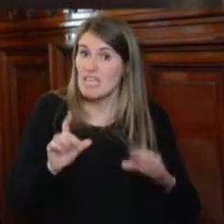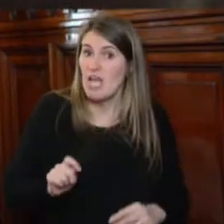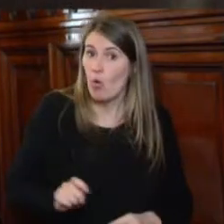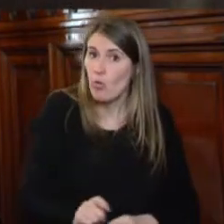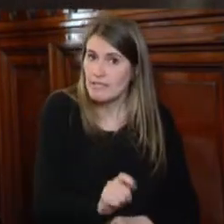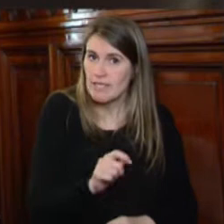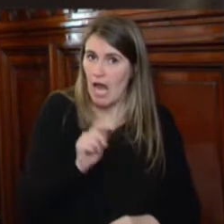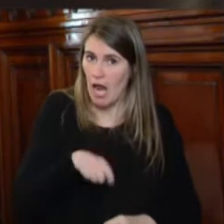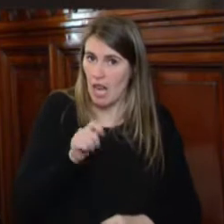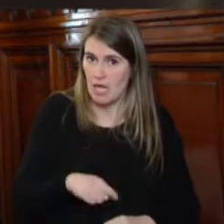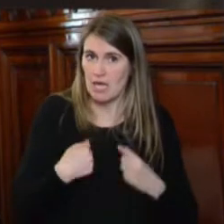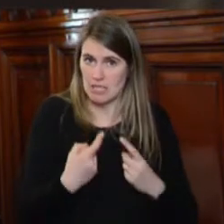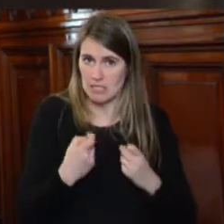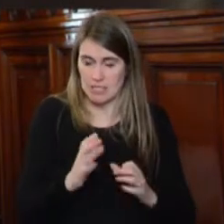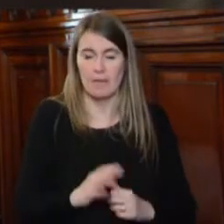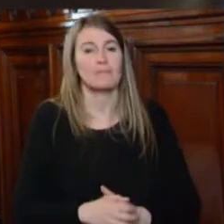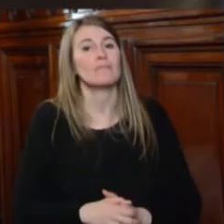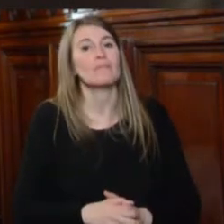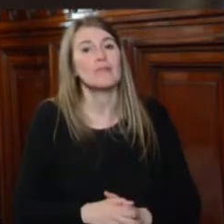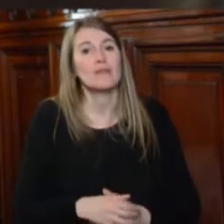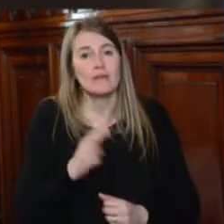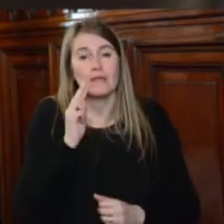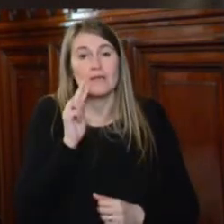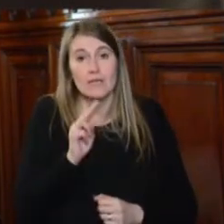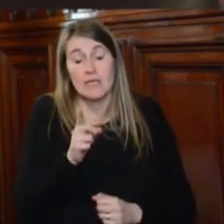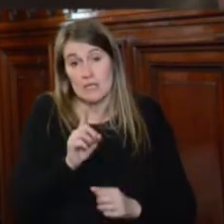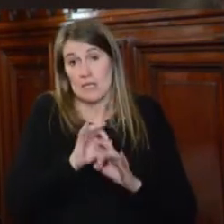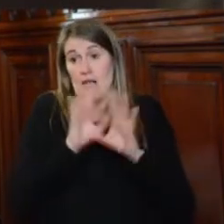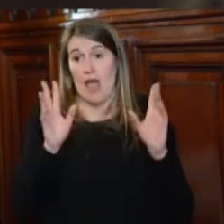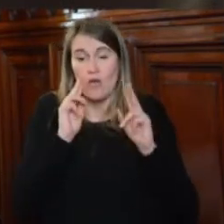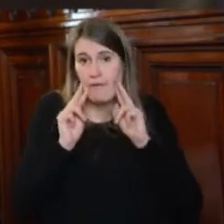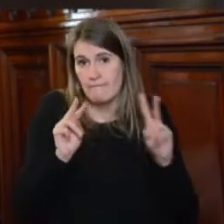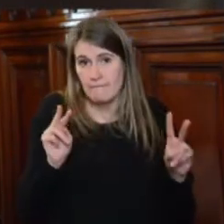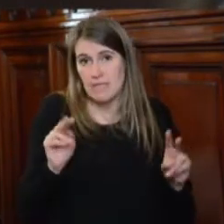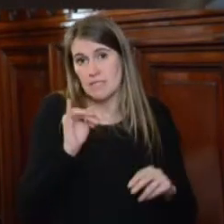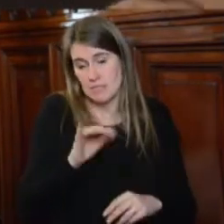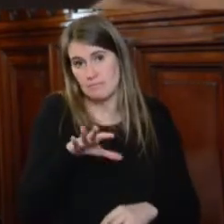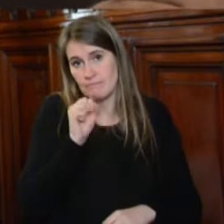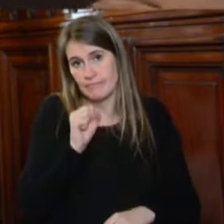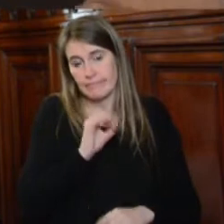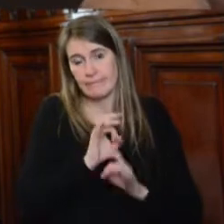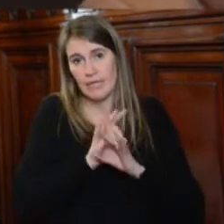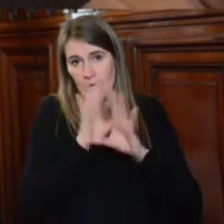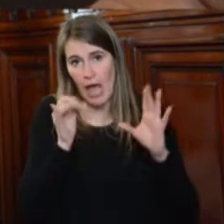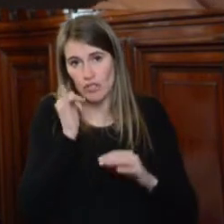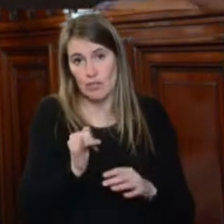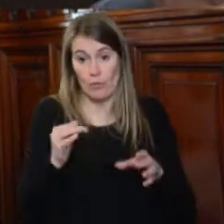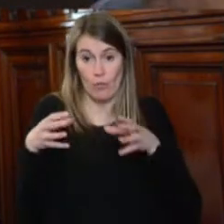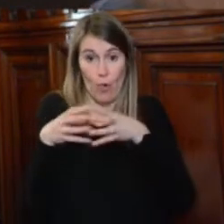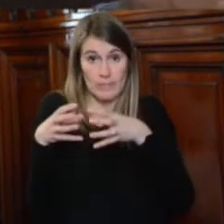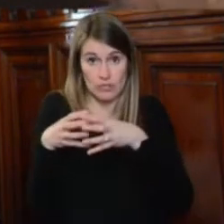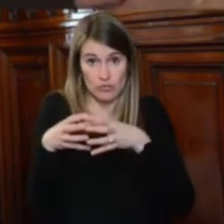relevancia. Igualmente, es claro que la propia comisión,